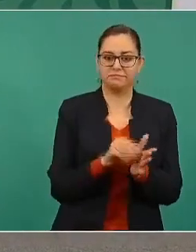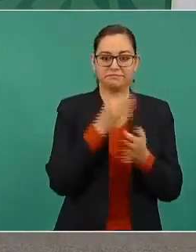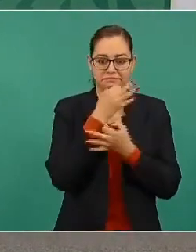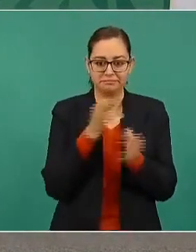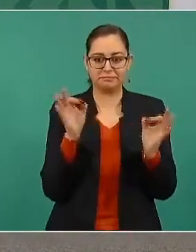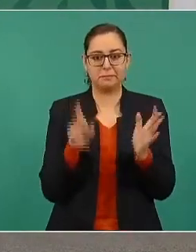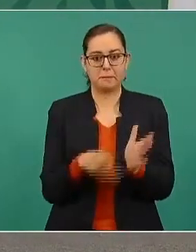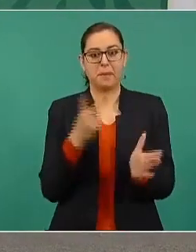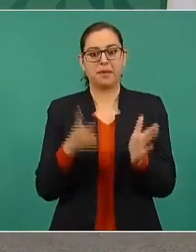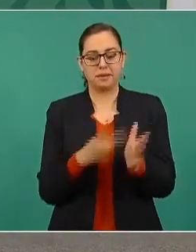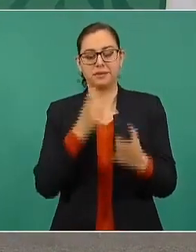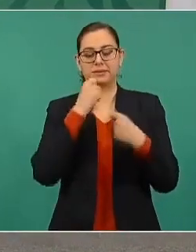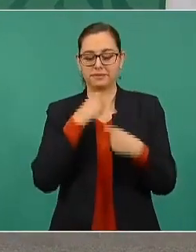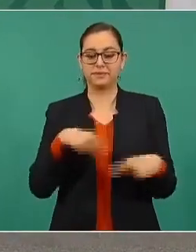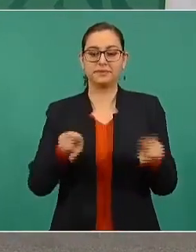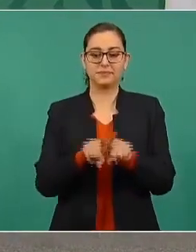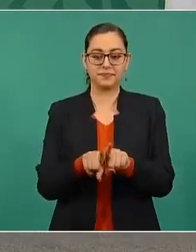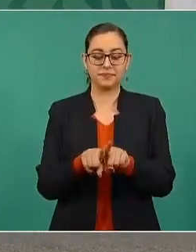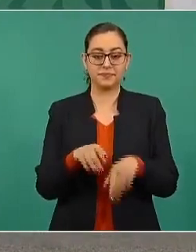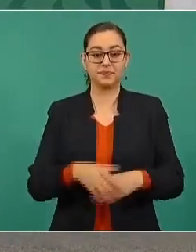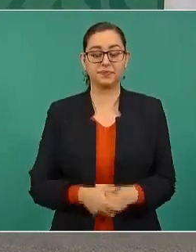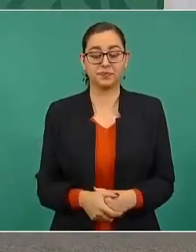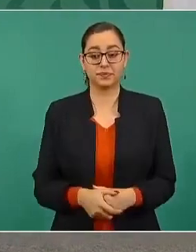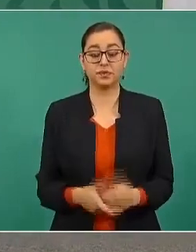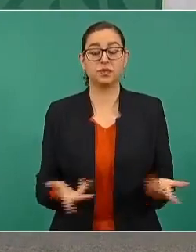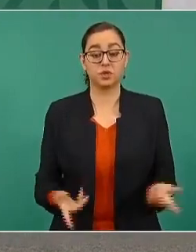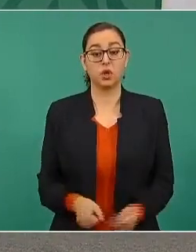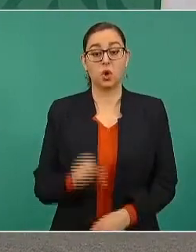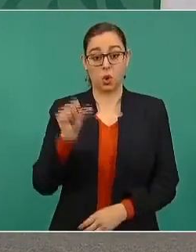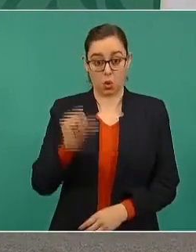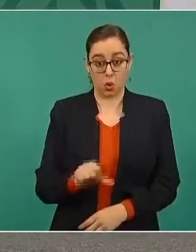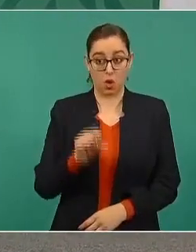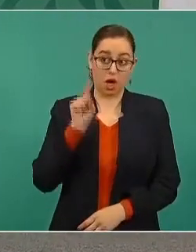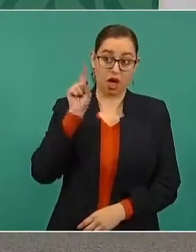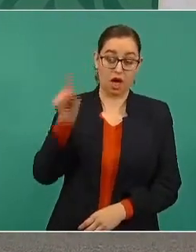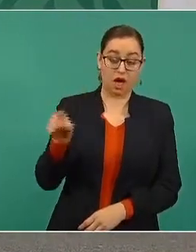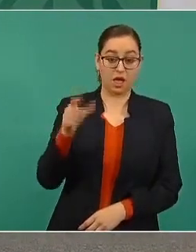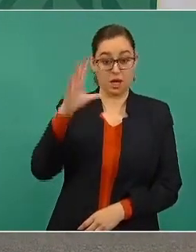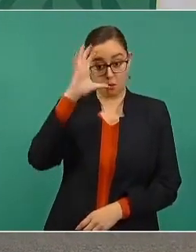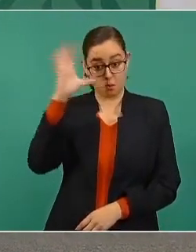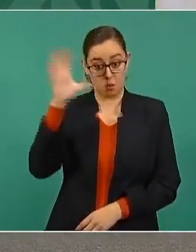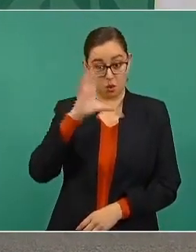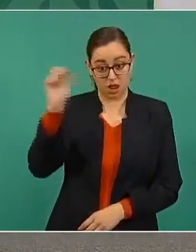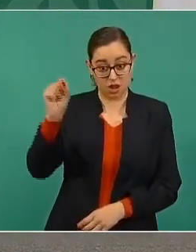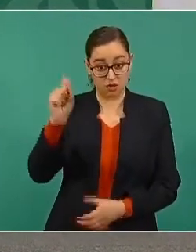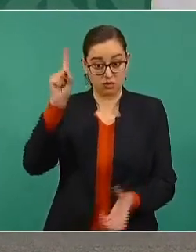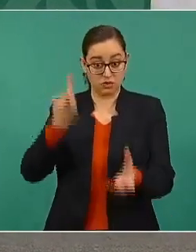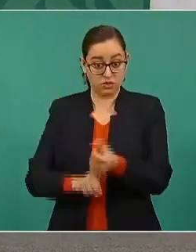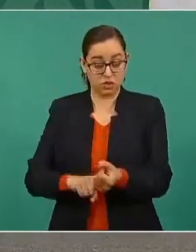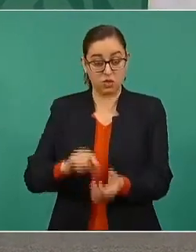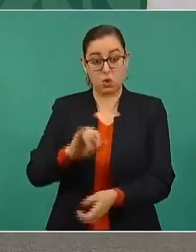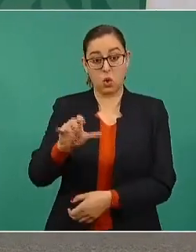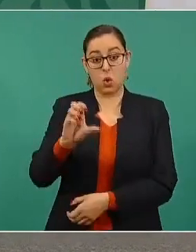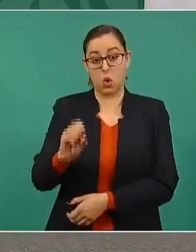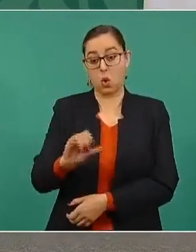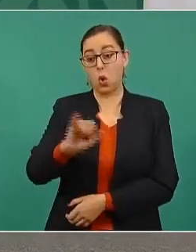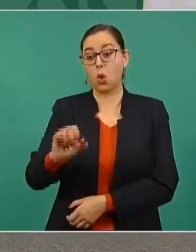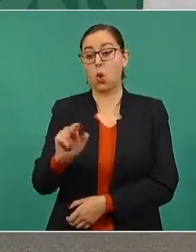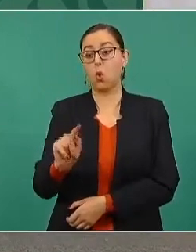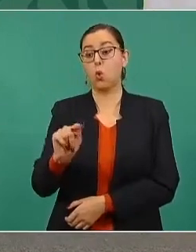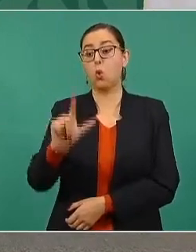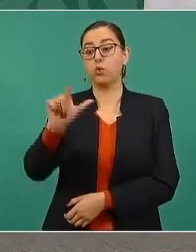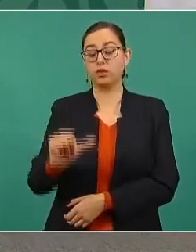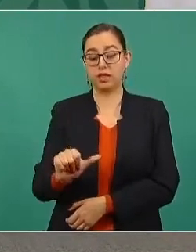a estar en Jucutla, en Morelos, para conmemorar el nacimiento